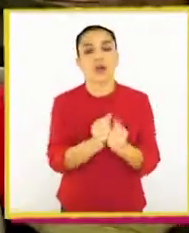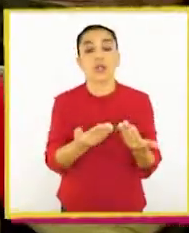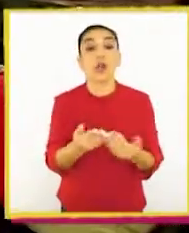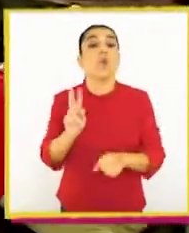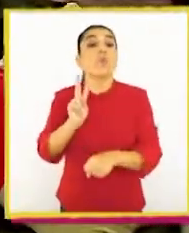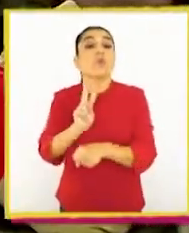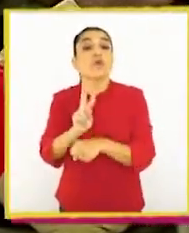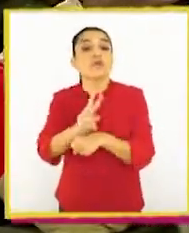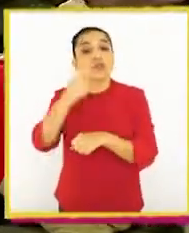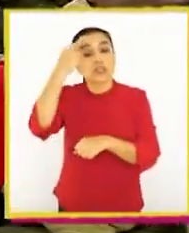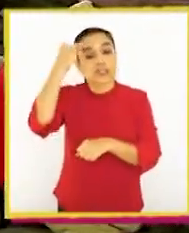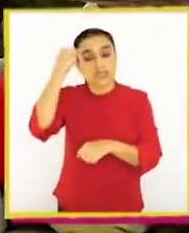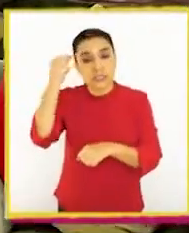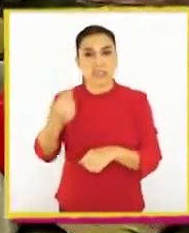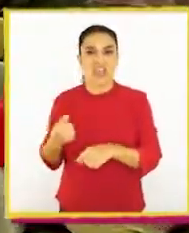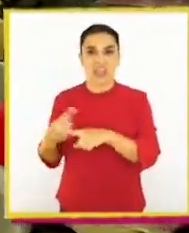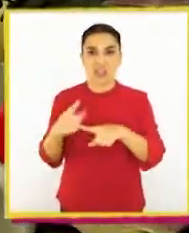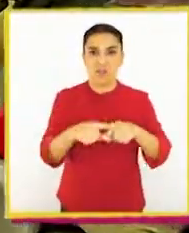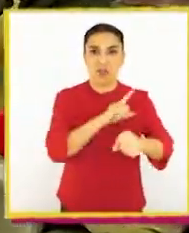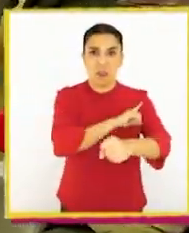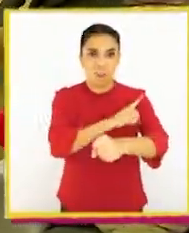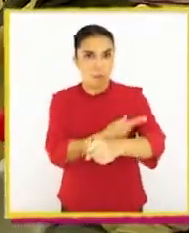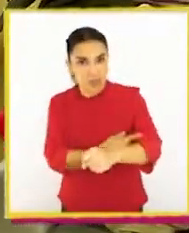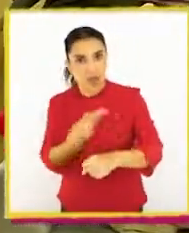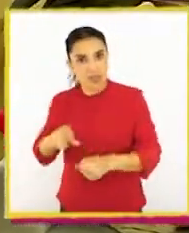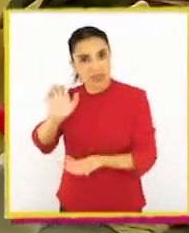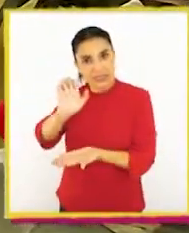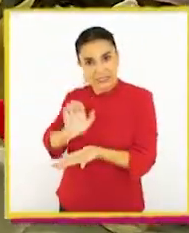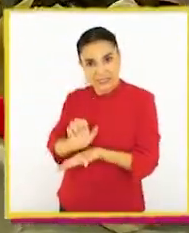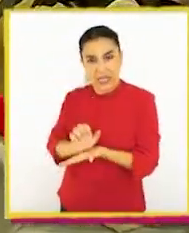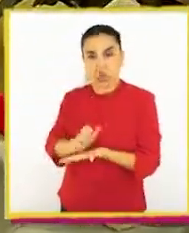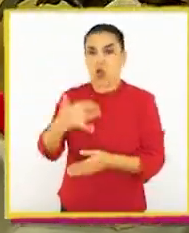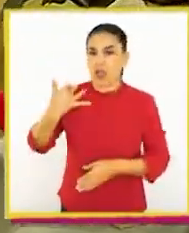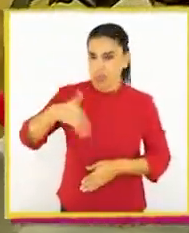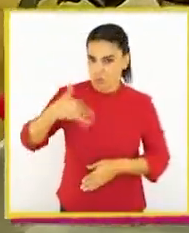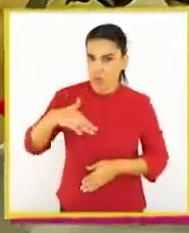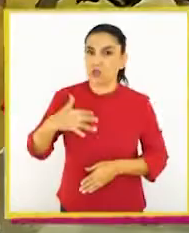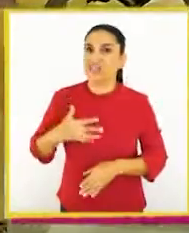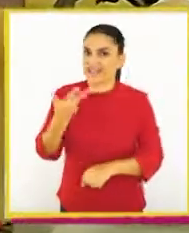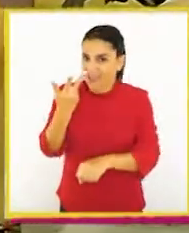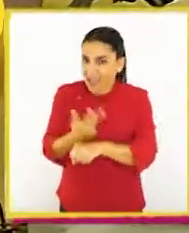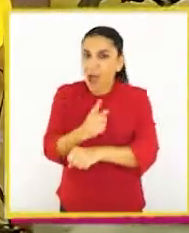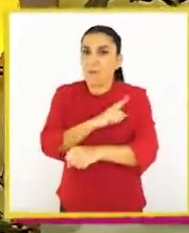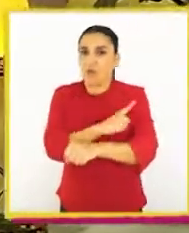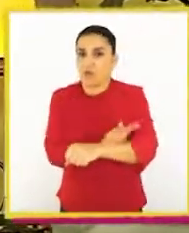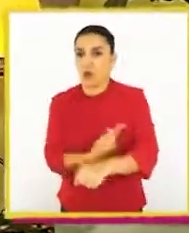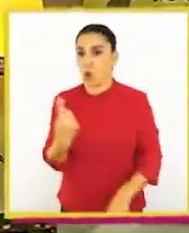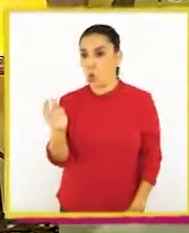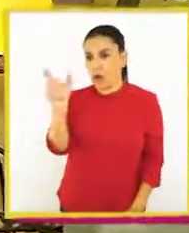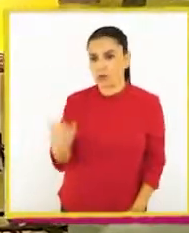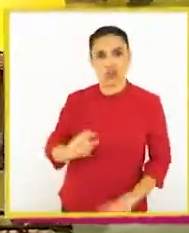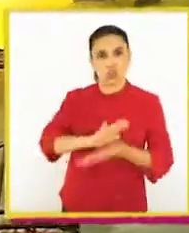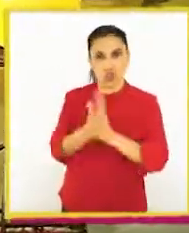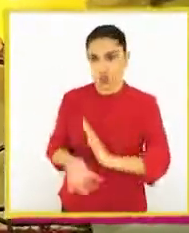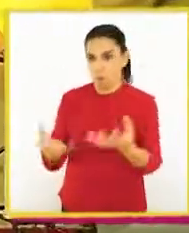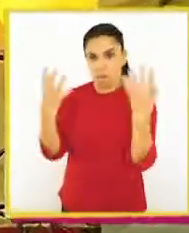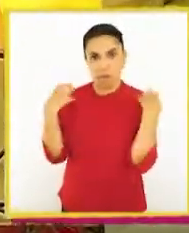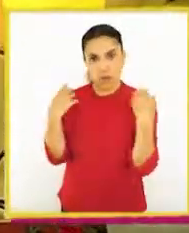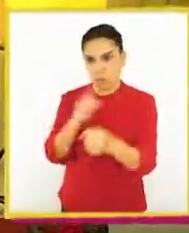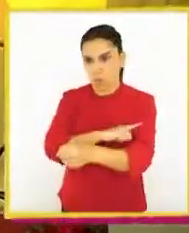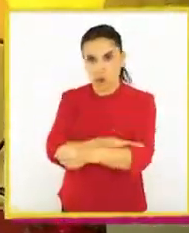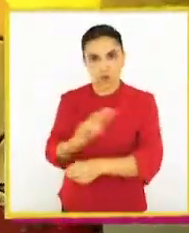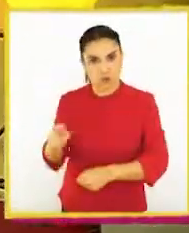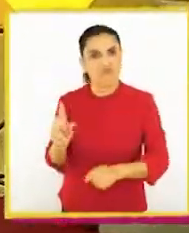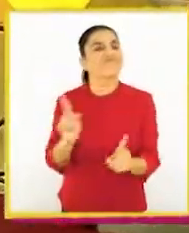profesor César vimos los distintos poderes del Estado, la importancia de que estos existan para que una persona no tenga todo el poder en sus manos